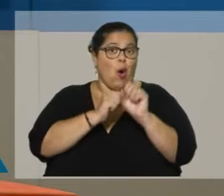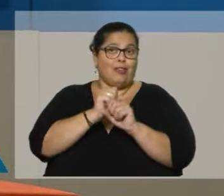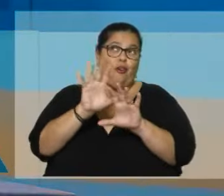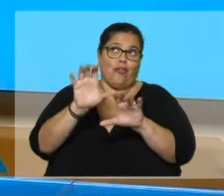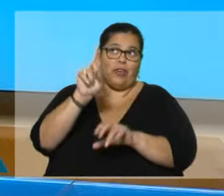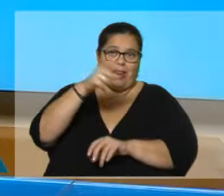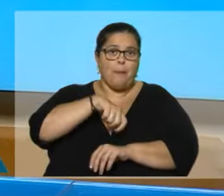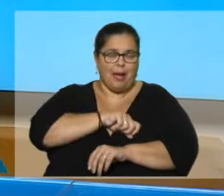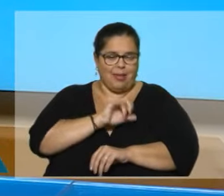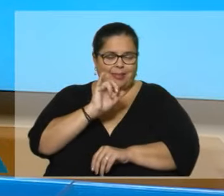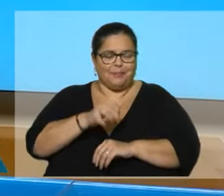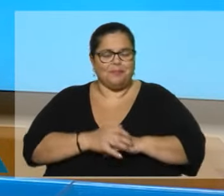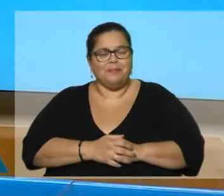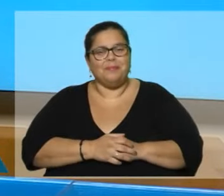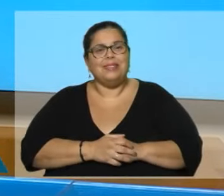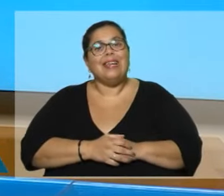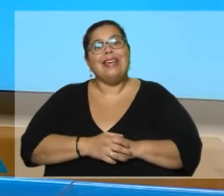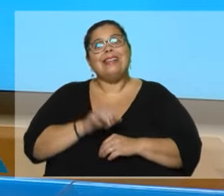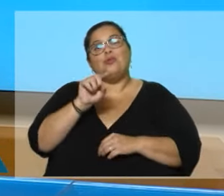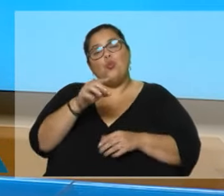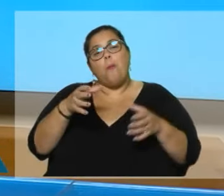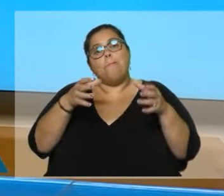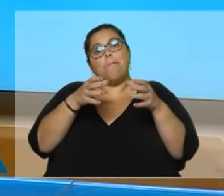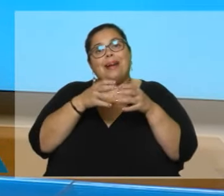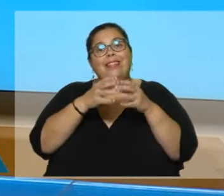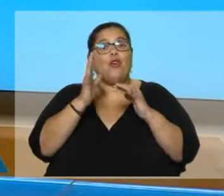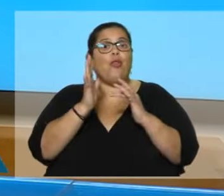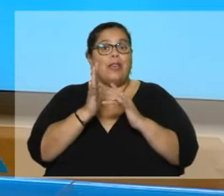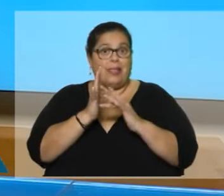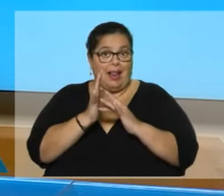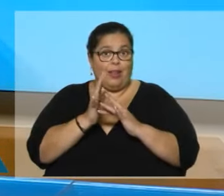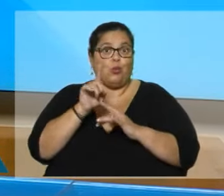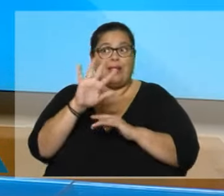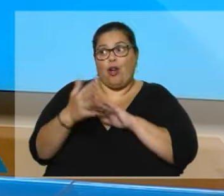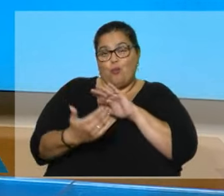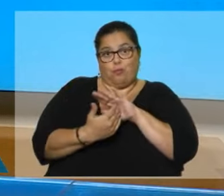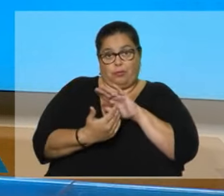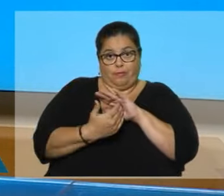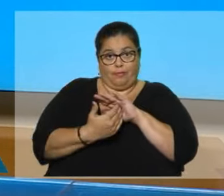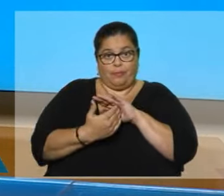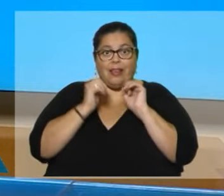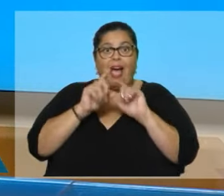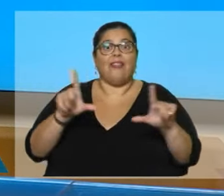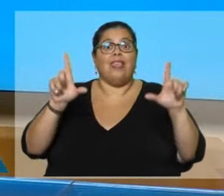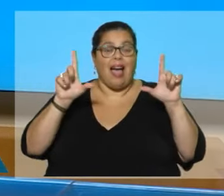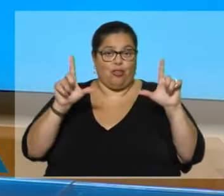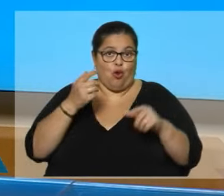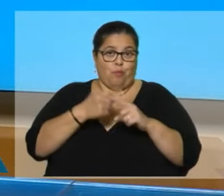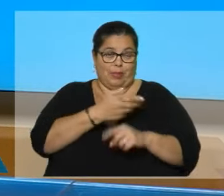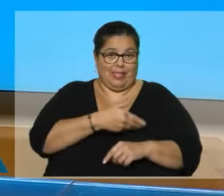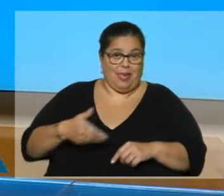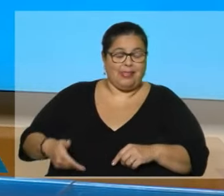El Partido Digital es donde usted está encabezando precisamente como candidato a la presidencia. ¿Van a